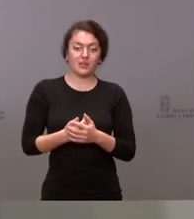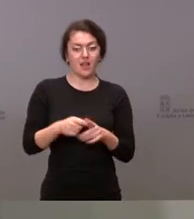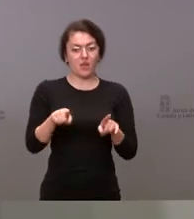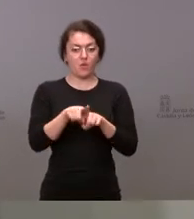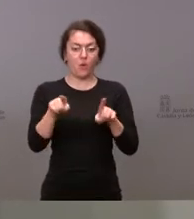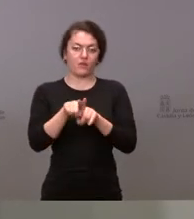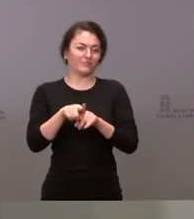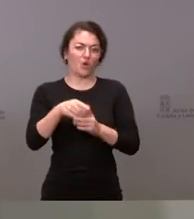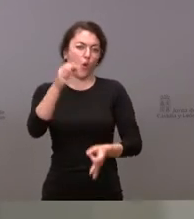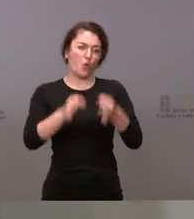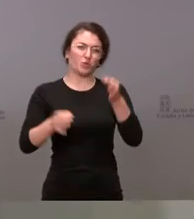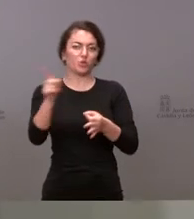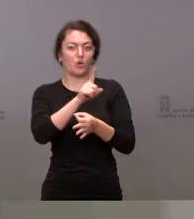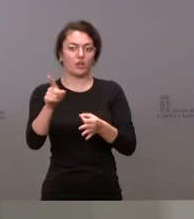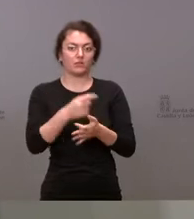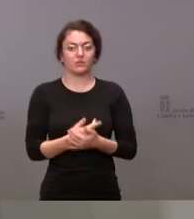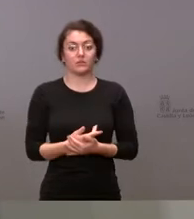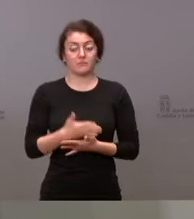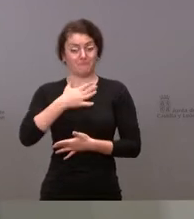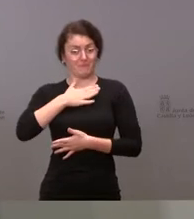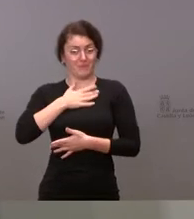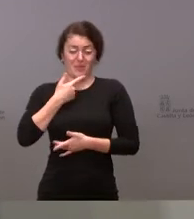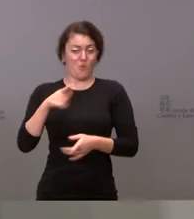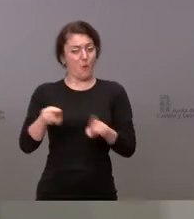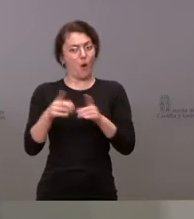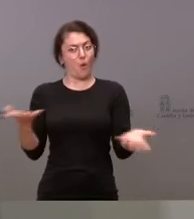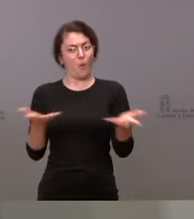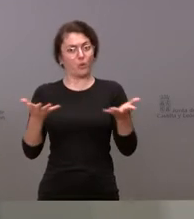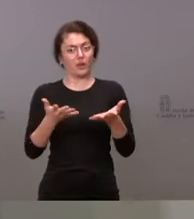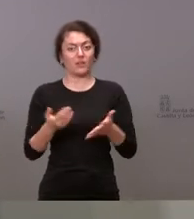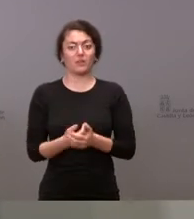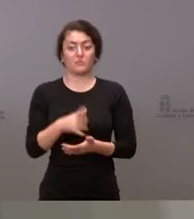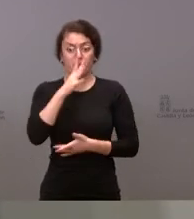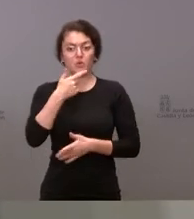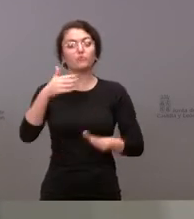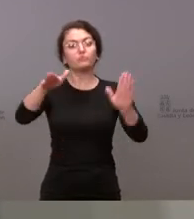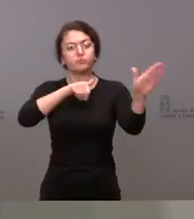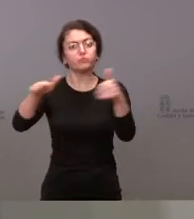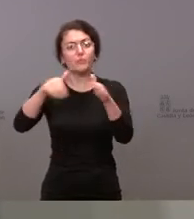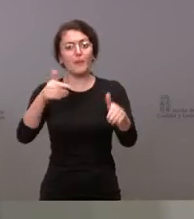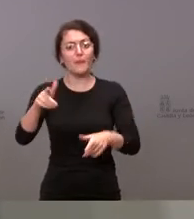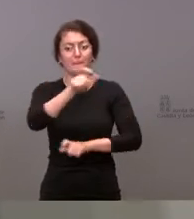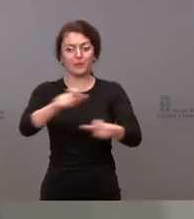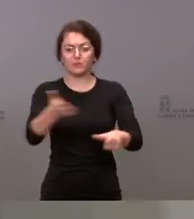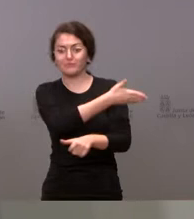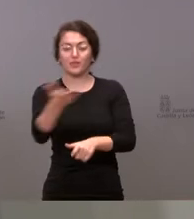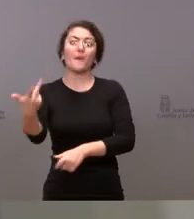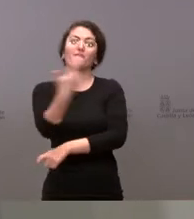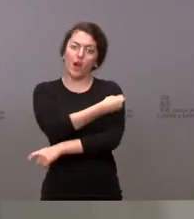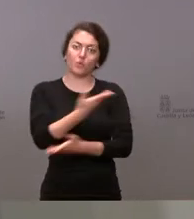pecadores. Es una urgencia para nosotros y por eso estamos haciendo estos llamamientos de manera reiterada.